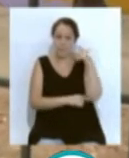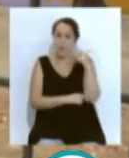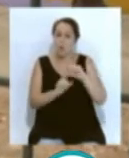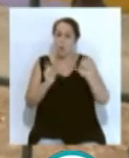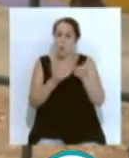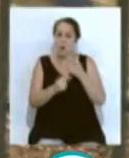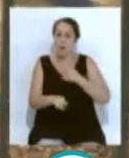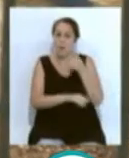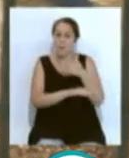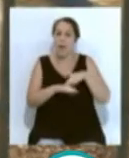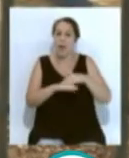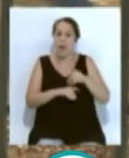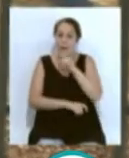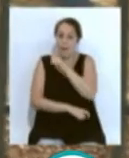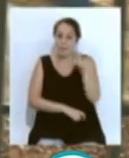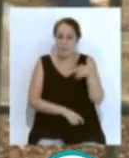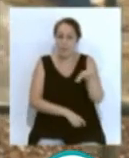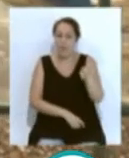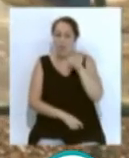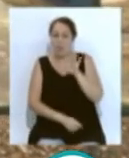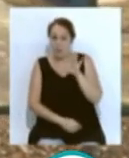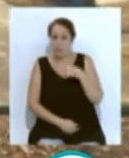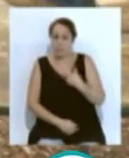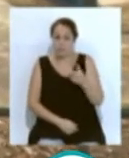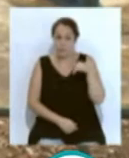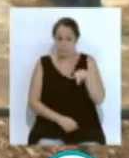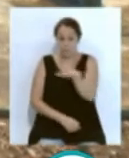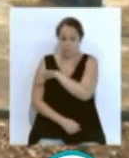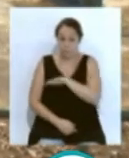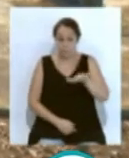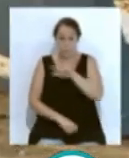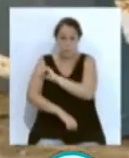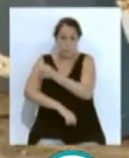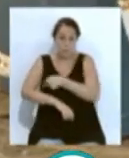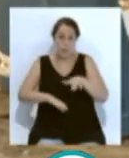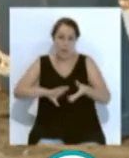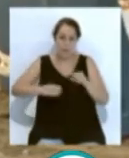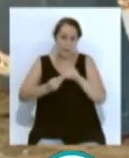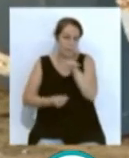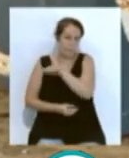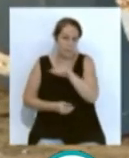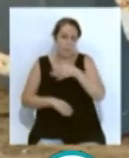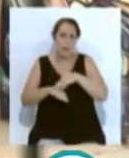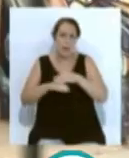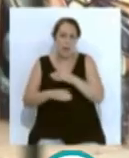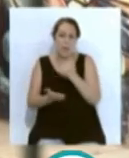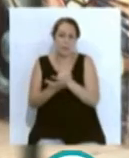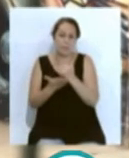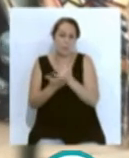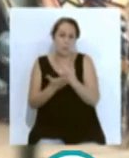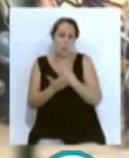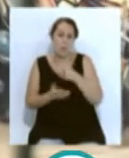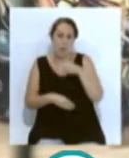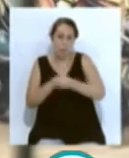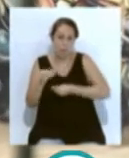Junta Directiva para avisar de la decisión. Así, el pabellón del centro ha sido el lugar adaptado para la realización de los test, que según